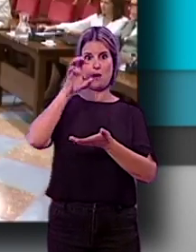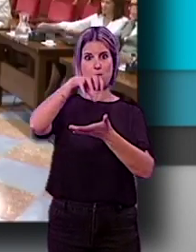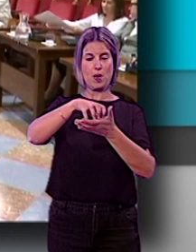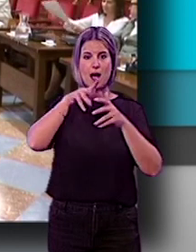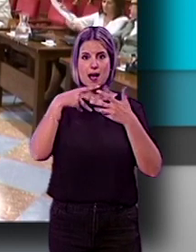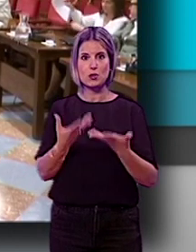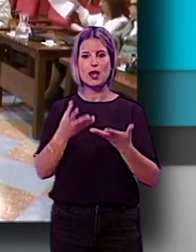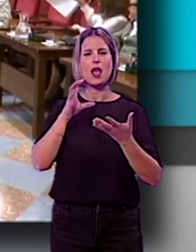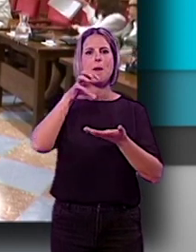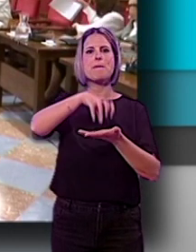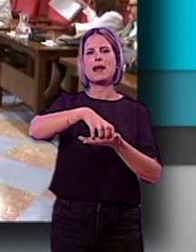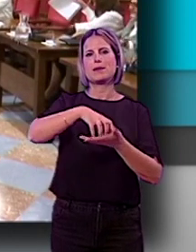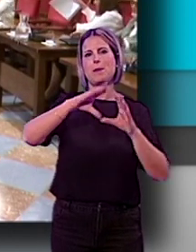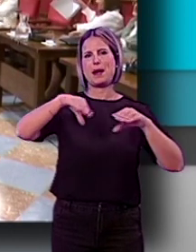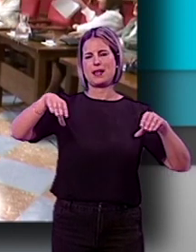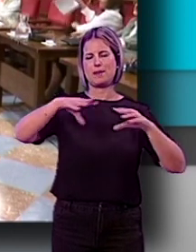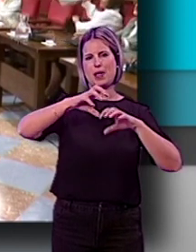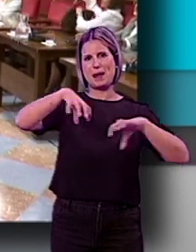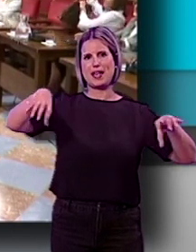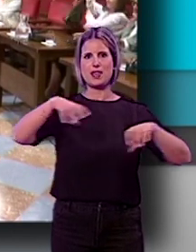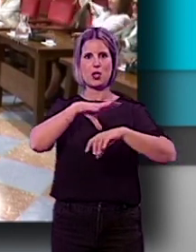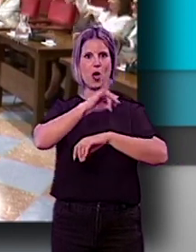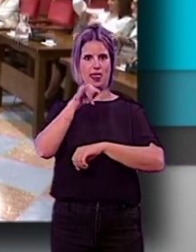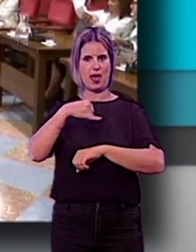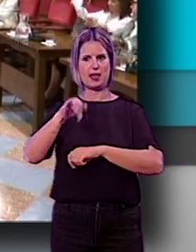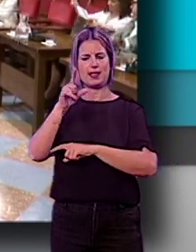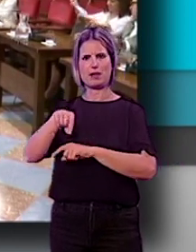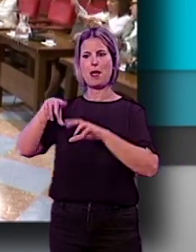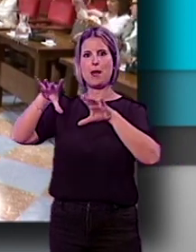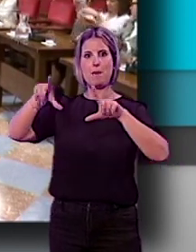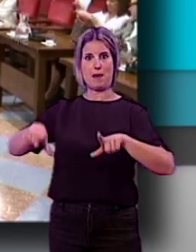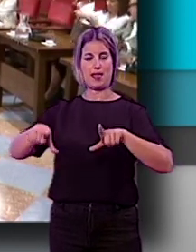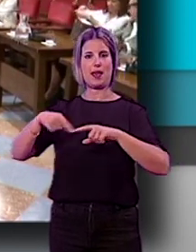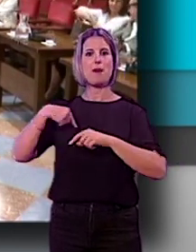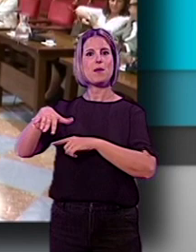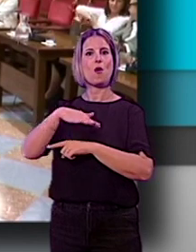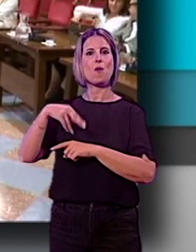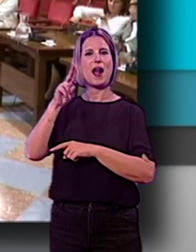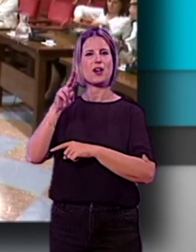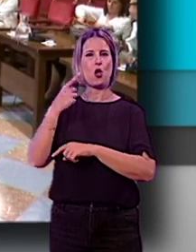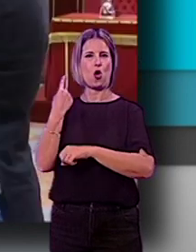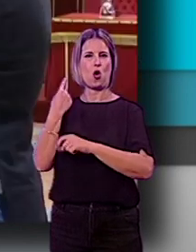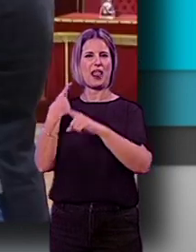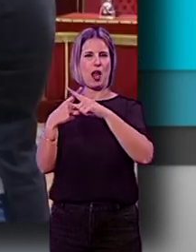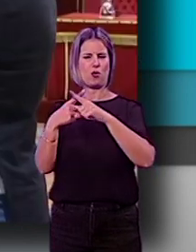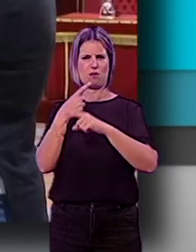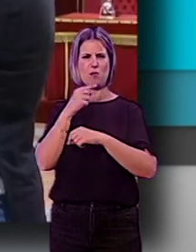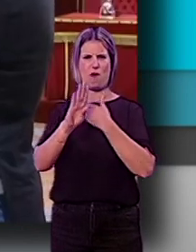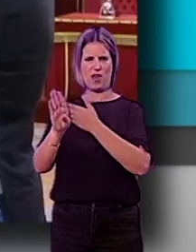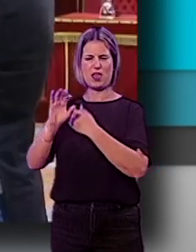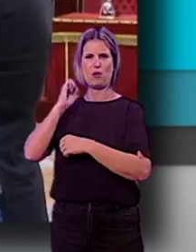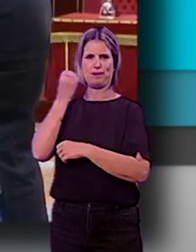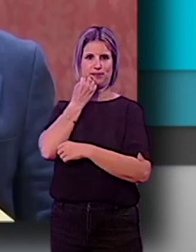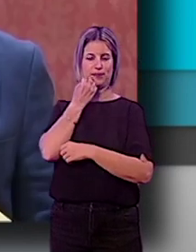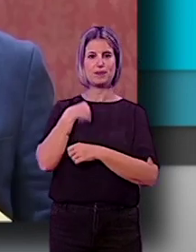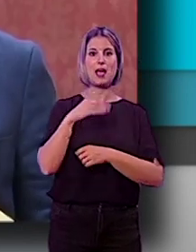actualidad el mercadillo del Zaidín, así como una parcela en el barrio de La Cruz, de la que los vecinos vienen planteando algunas quejas. Catalina